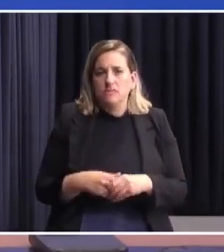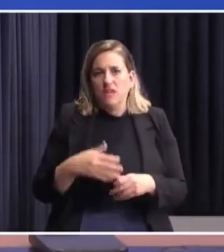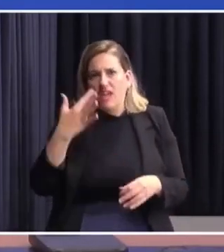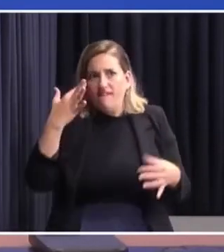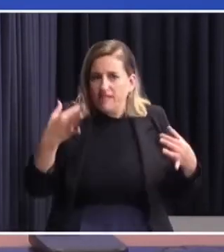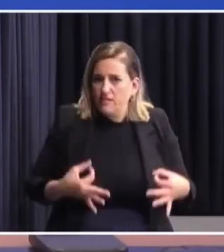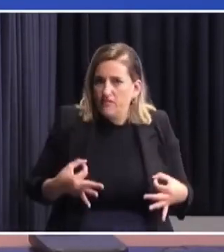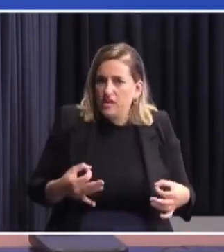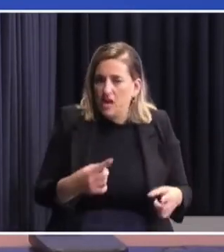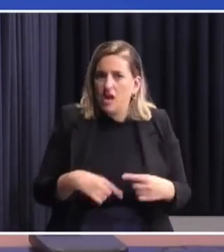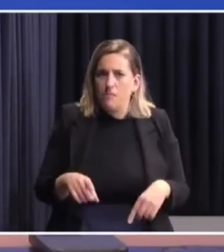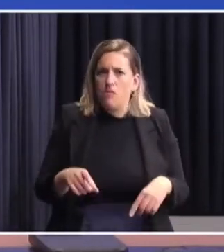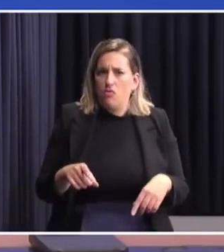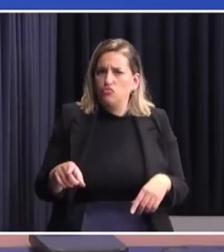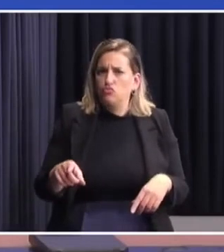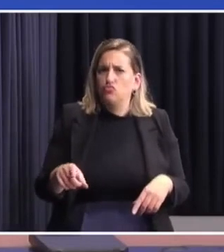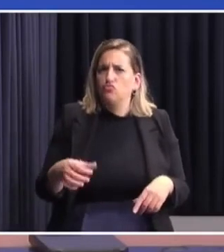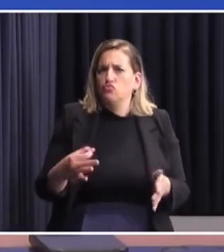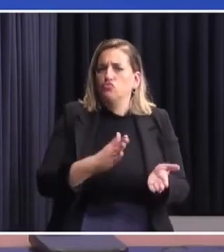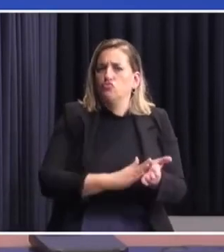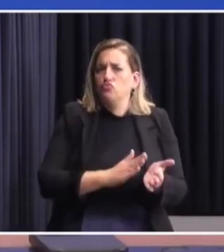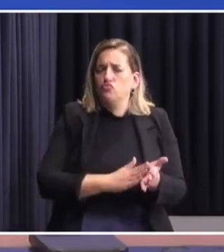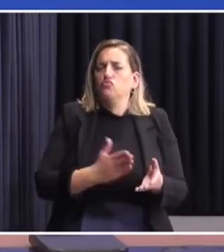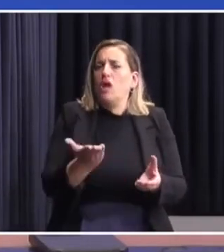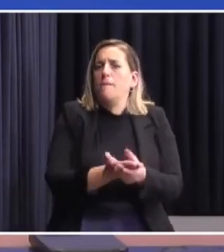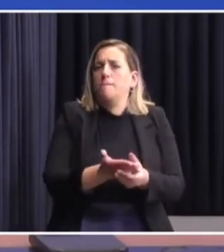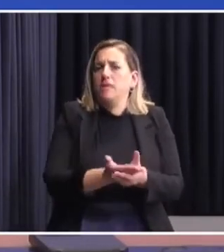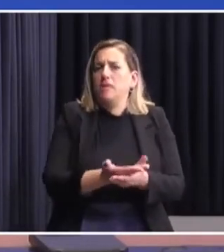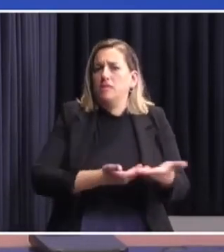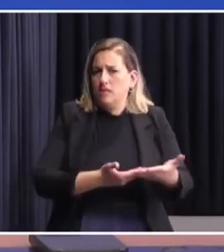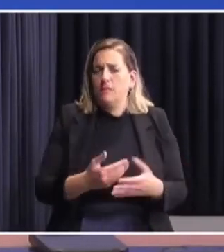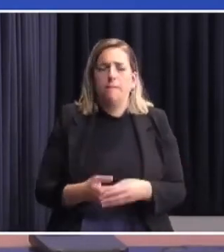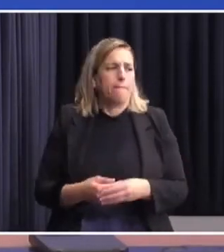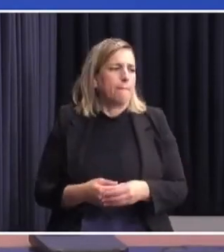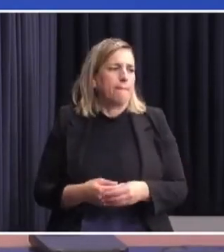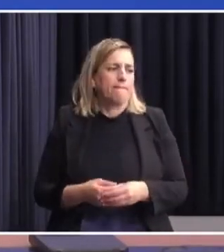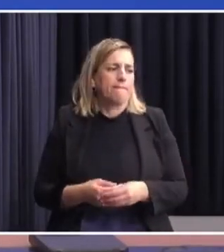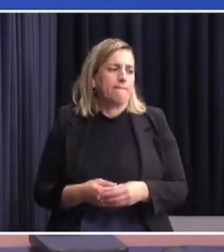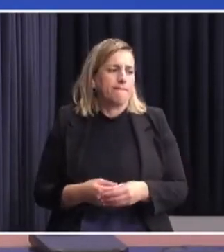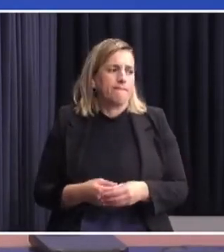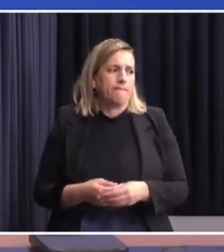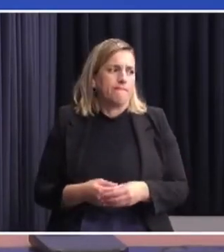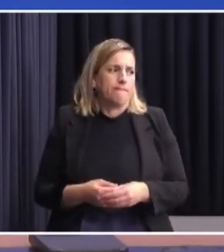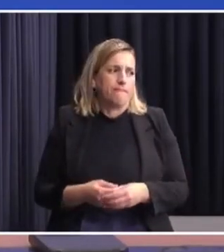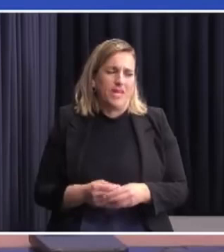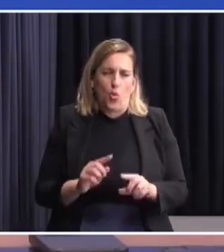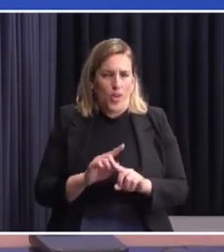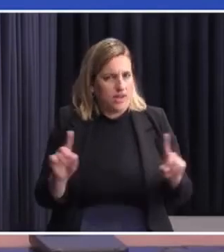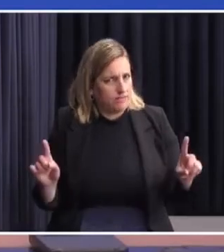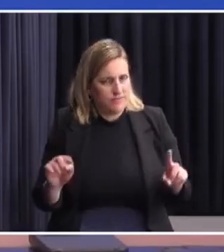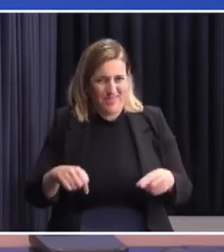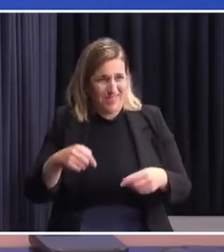verificamos en el GEC, creo que es el expediente de... ¿Qué qué? El GECS. Y no era parte del expediente.